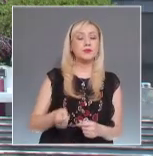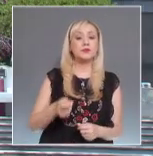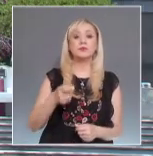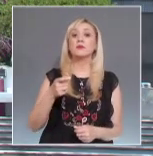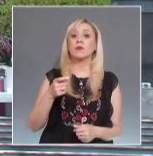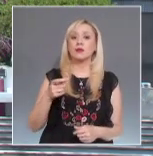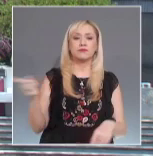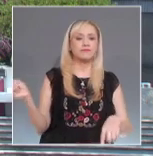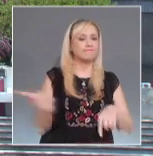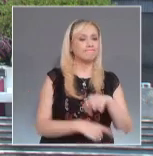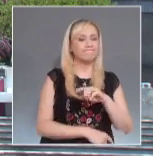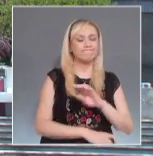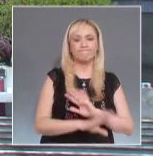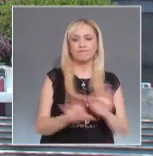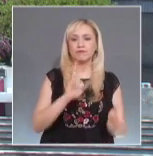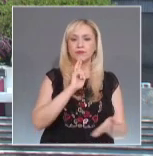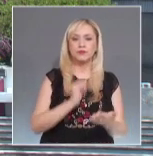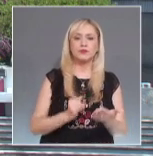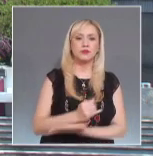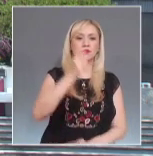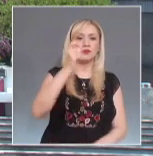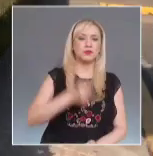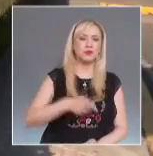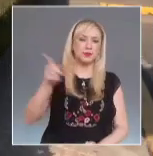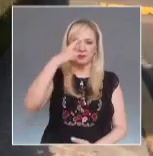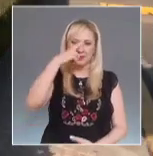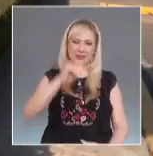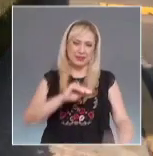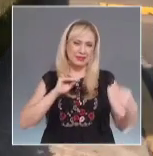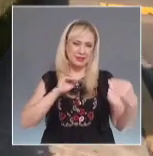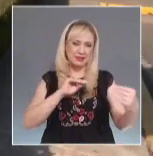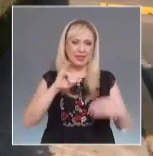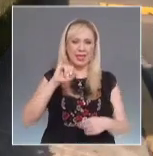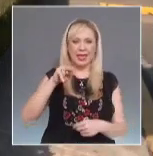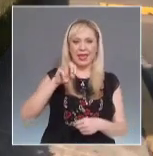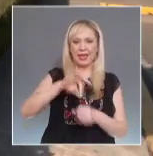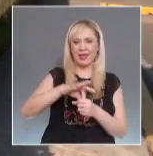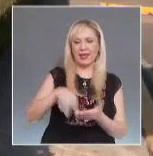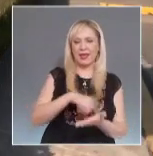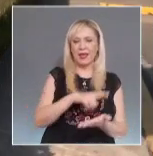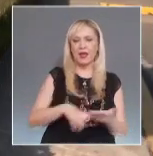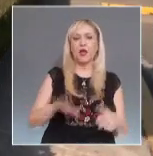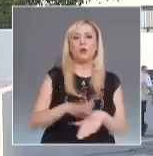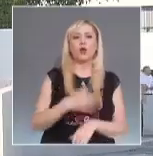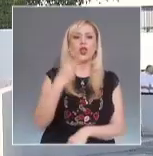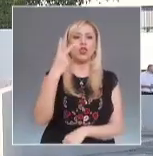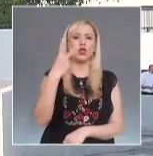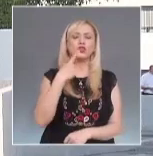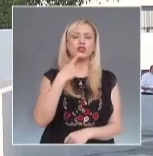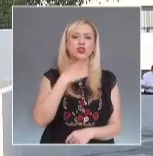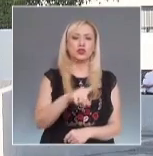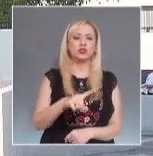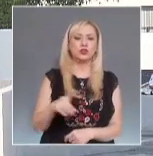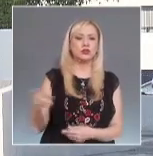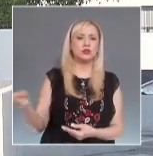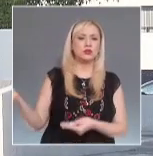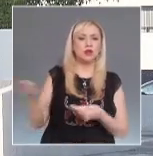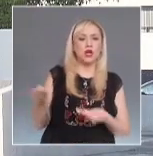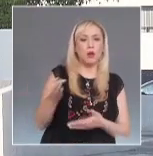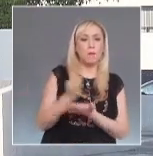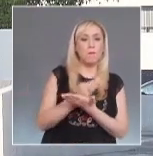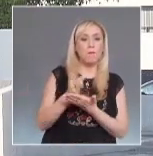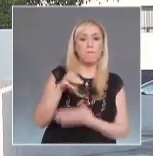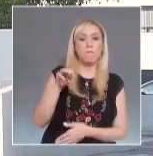las resoluciones de la Unidad Técnica de lo Contencioso Electoral del INE que había desechado dos quejas presentadas por Morena en contra de los